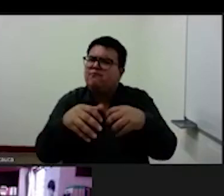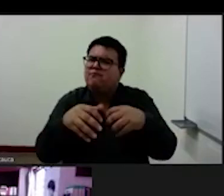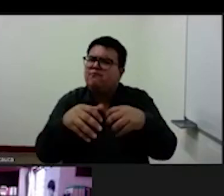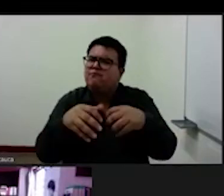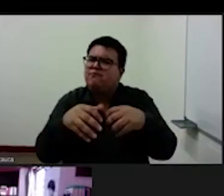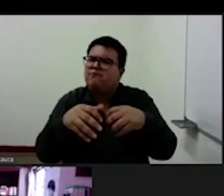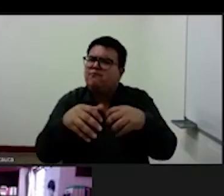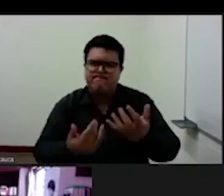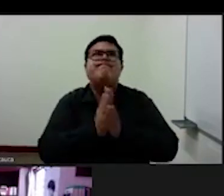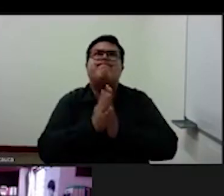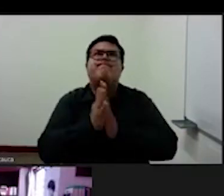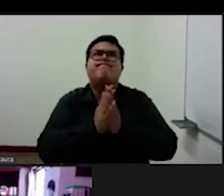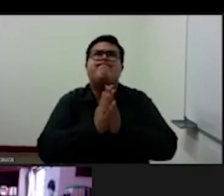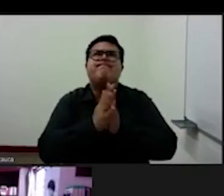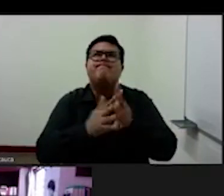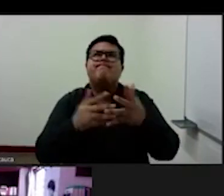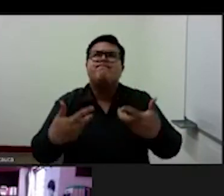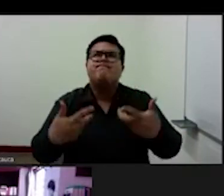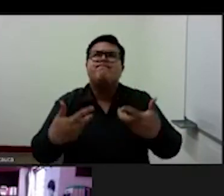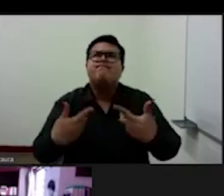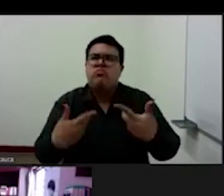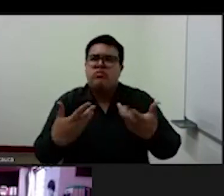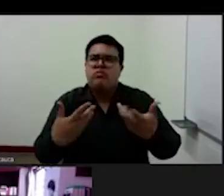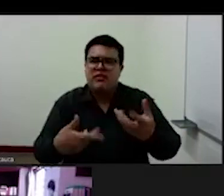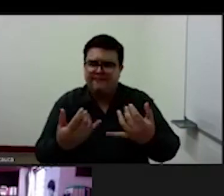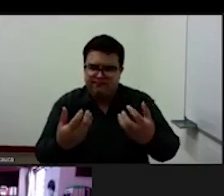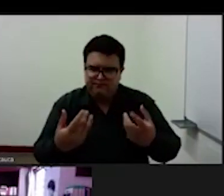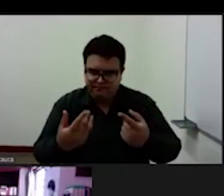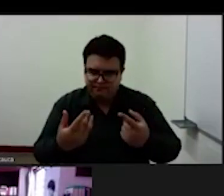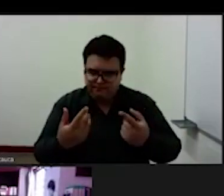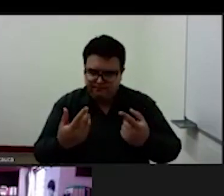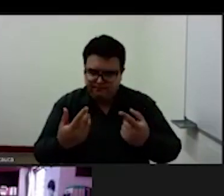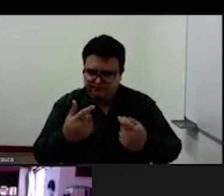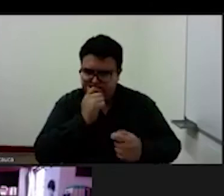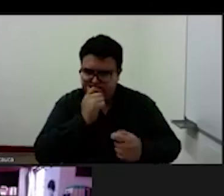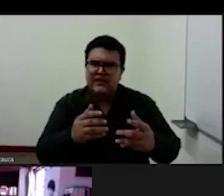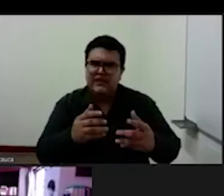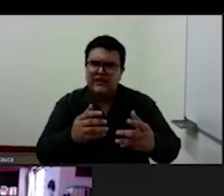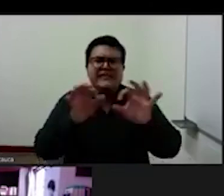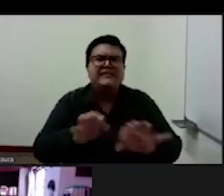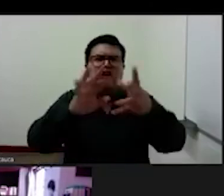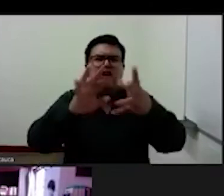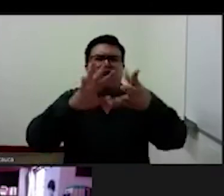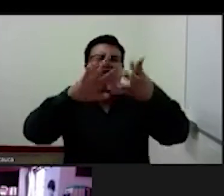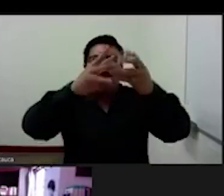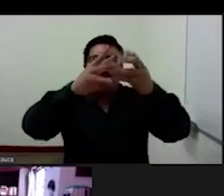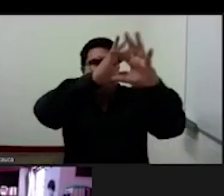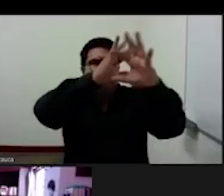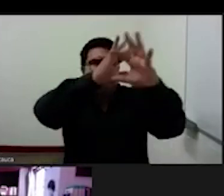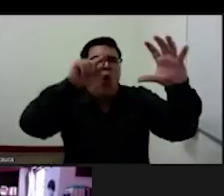dimensión del nuevo